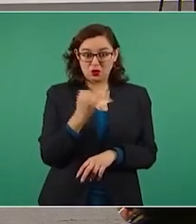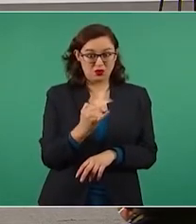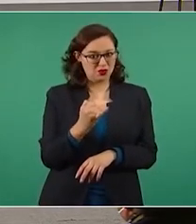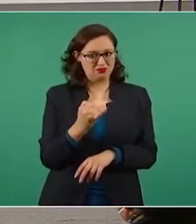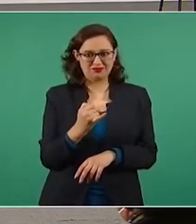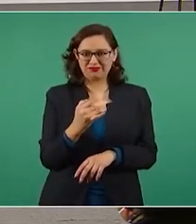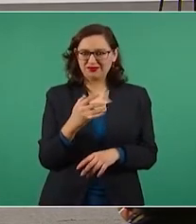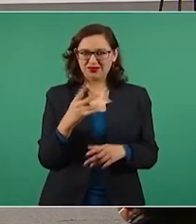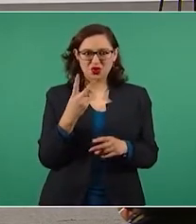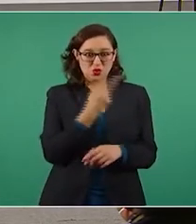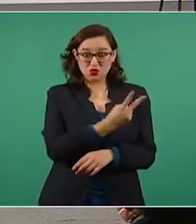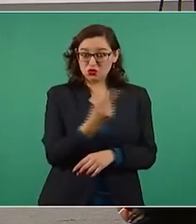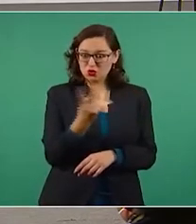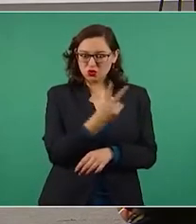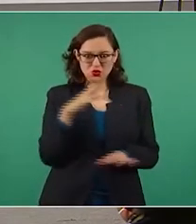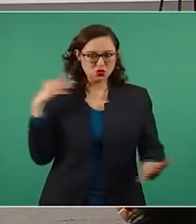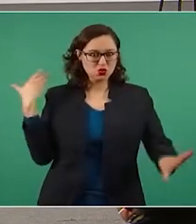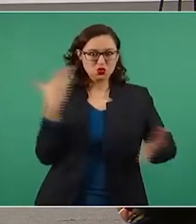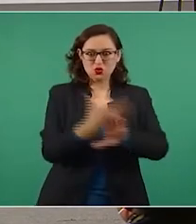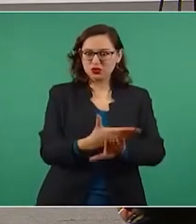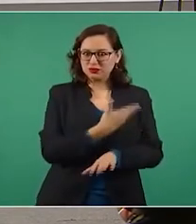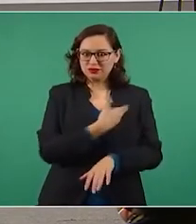República. La siguiente, por favor.